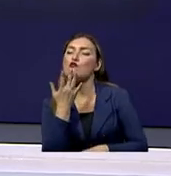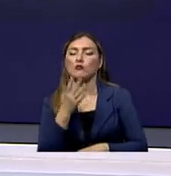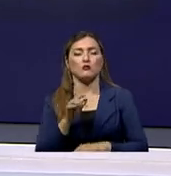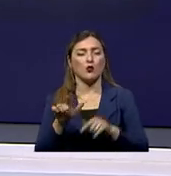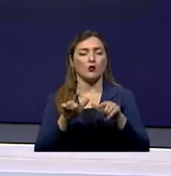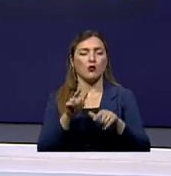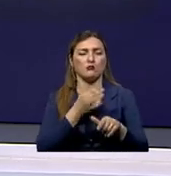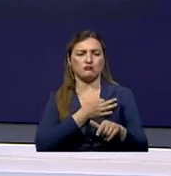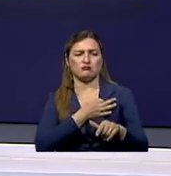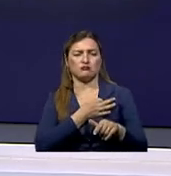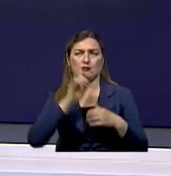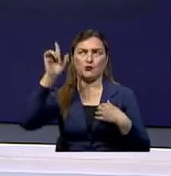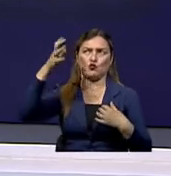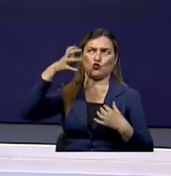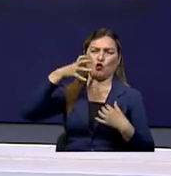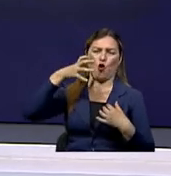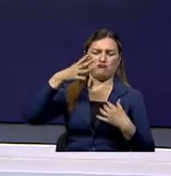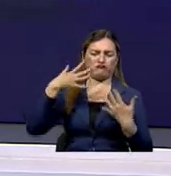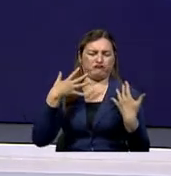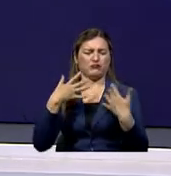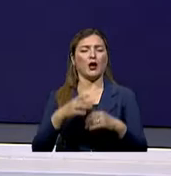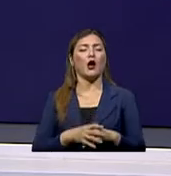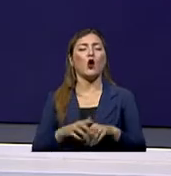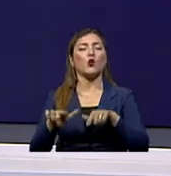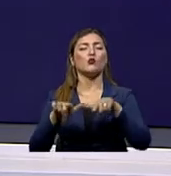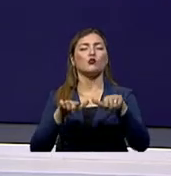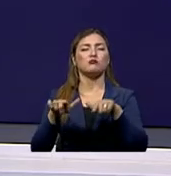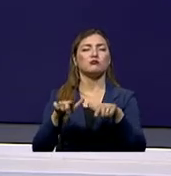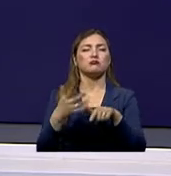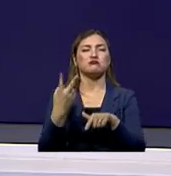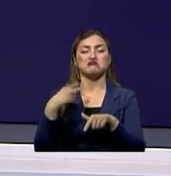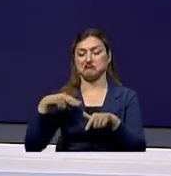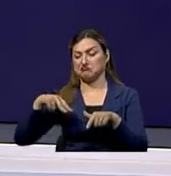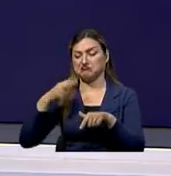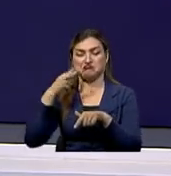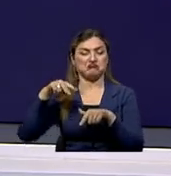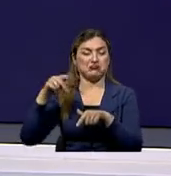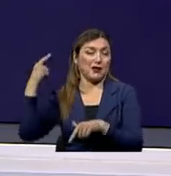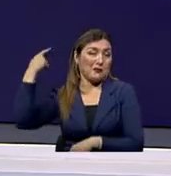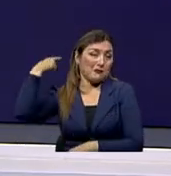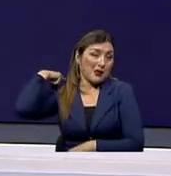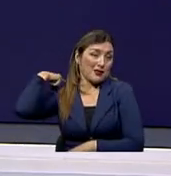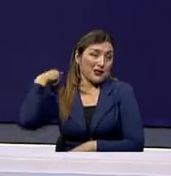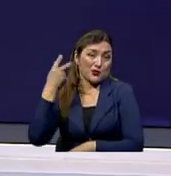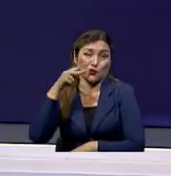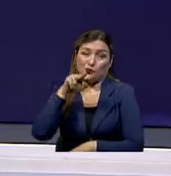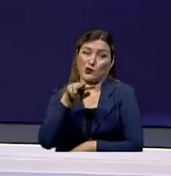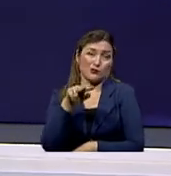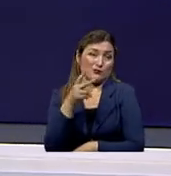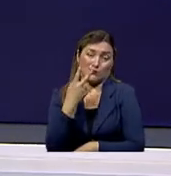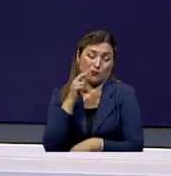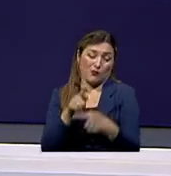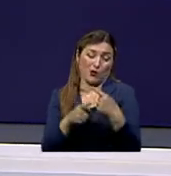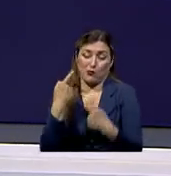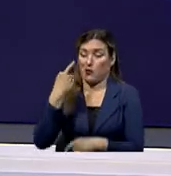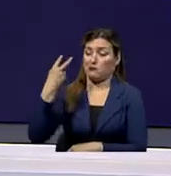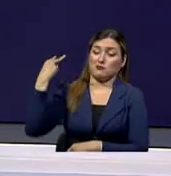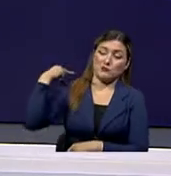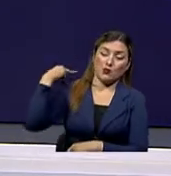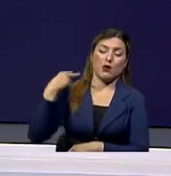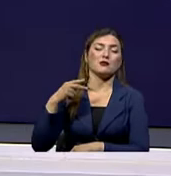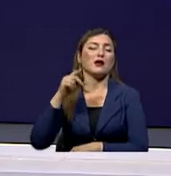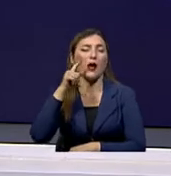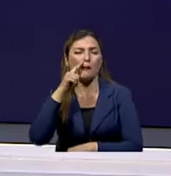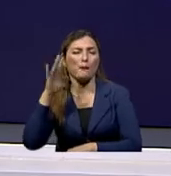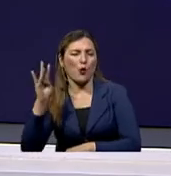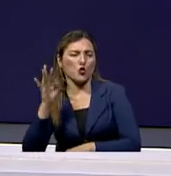ciertas zonas expuestas al sol. Pero habrá otros lugares donde tal vez no nos podamos ver. Es decir, en la espalda, yo no me puedo ver un lunar. A veces las parejas se dan